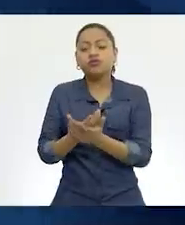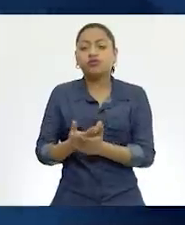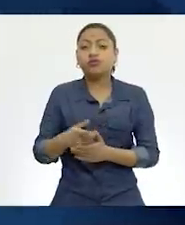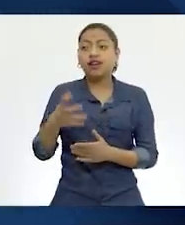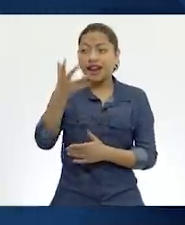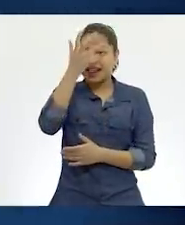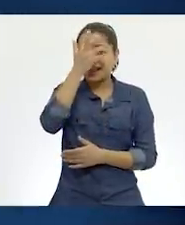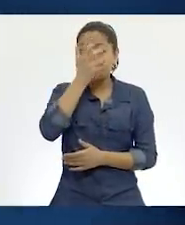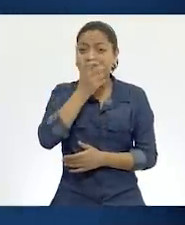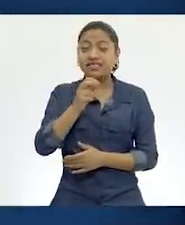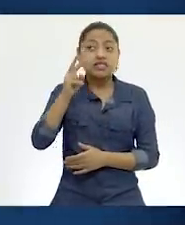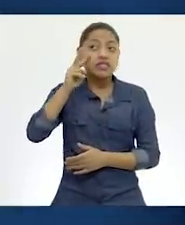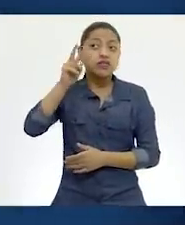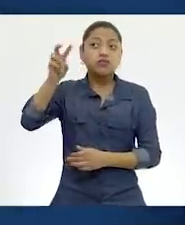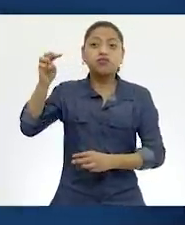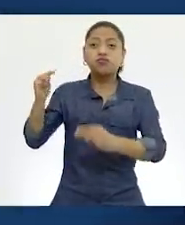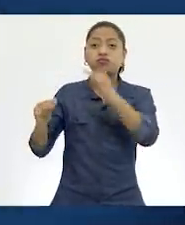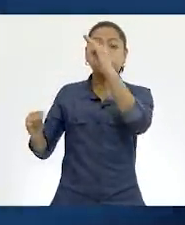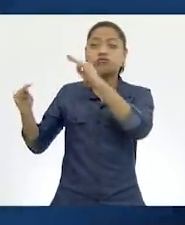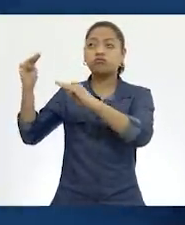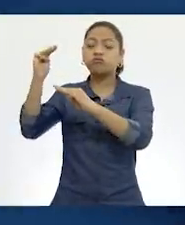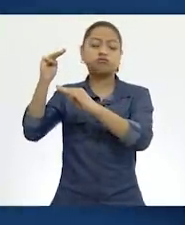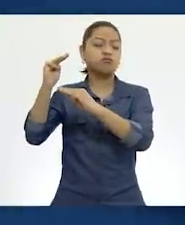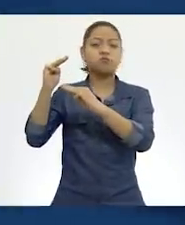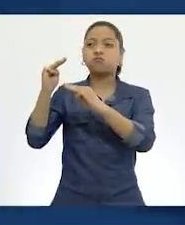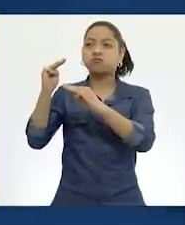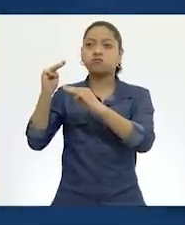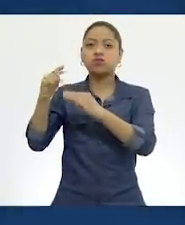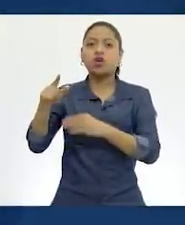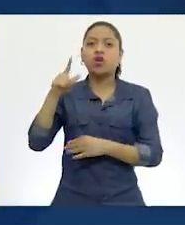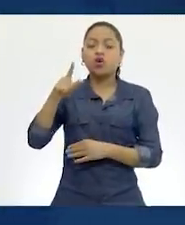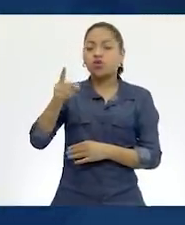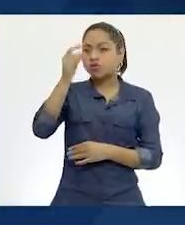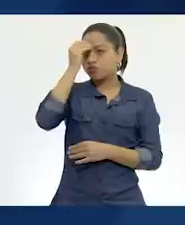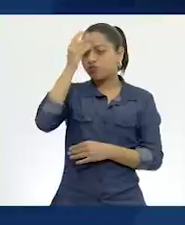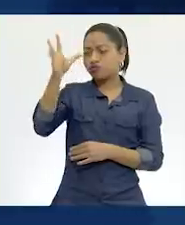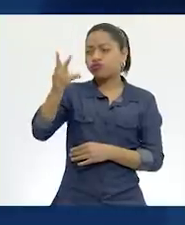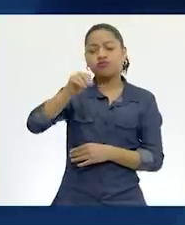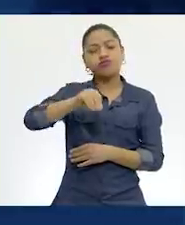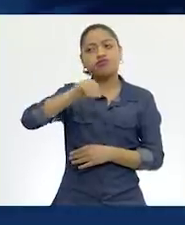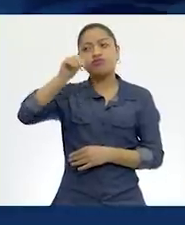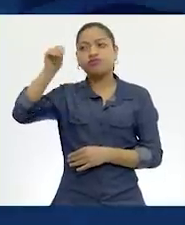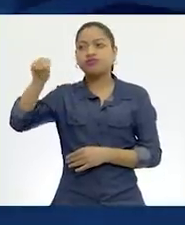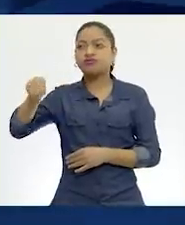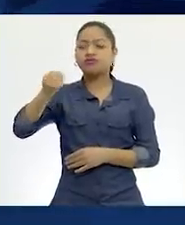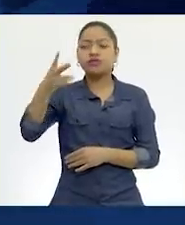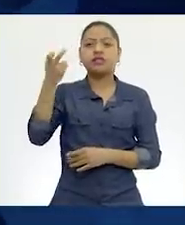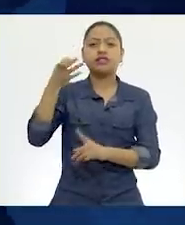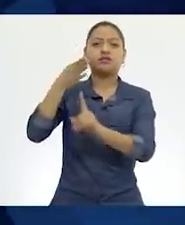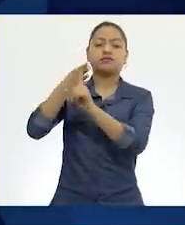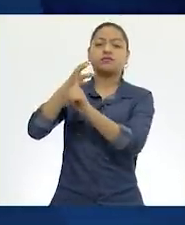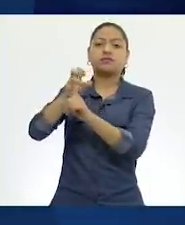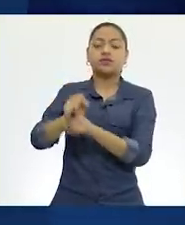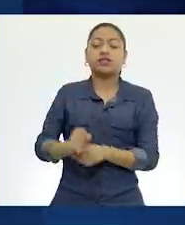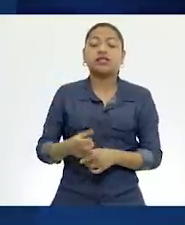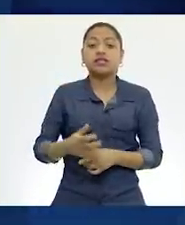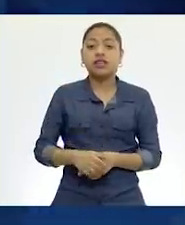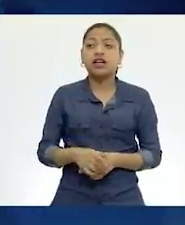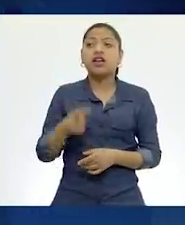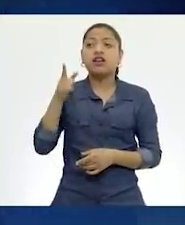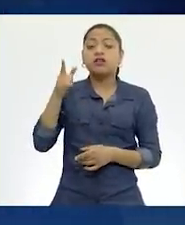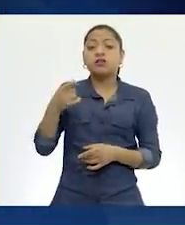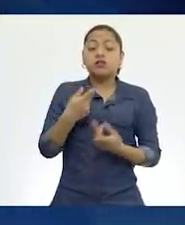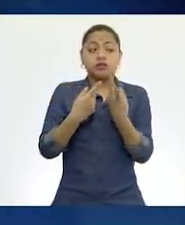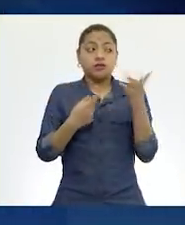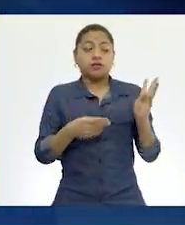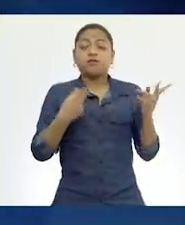mirabas a las montañas porque tú sí ibas de un olvido a olvidar. Cuentan que tenías una flor,